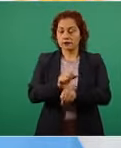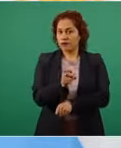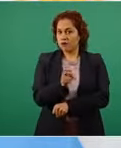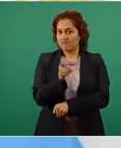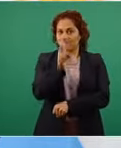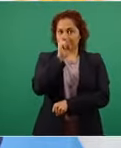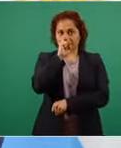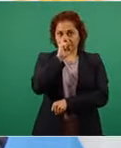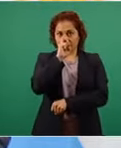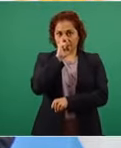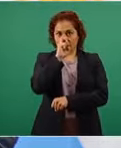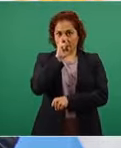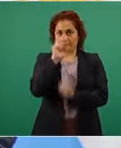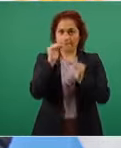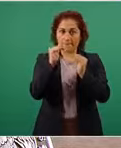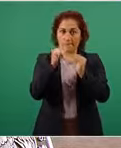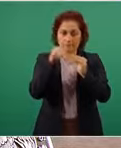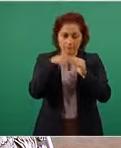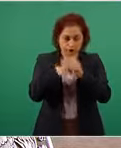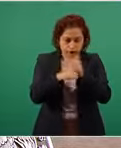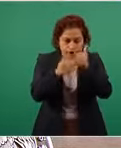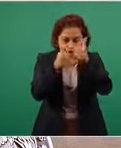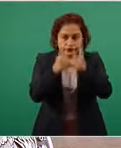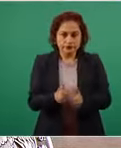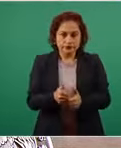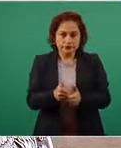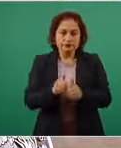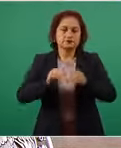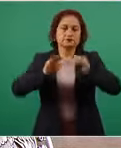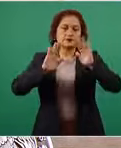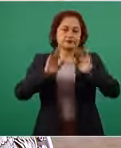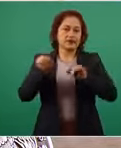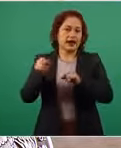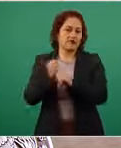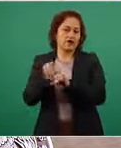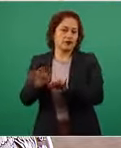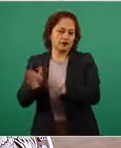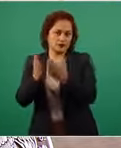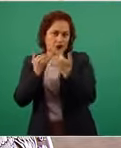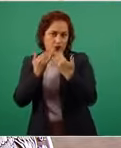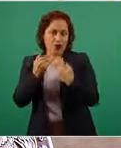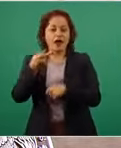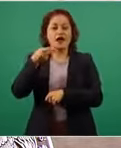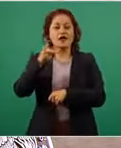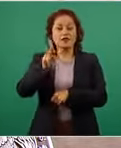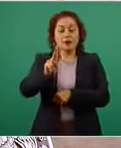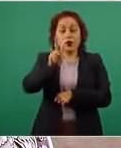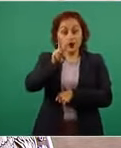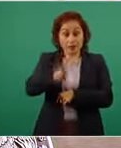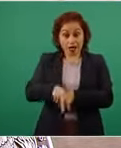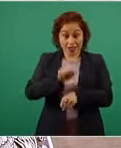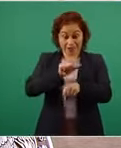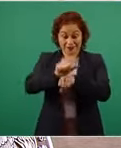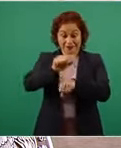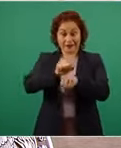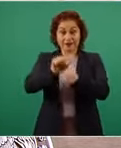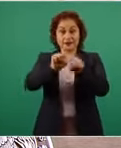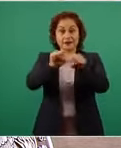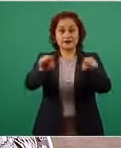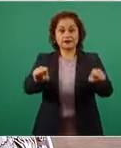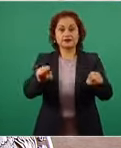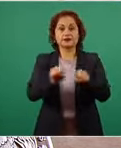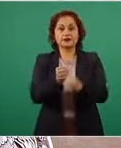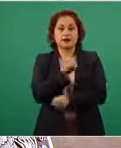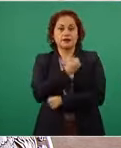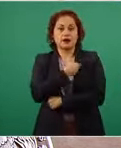otras cosas tampoco lo dicen los diarios argentinos el sistema de salud argentino estaba devastado el